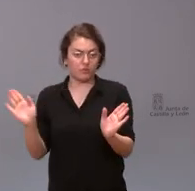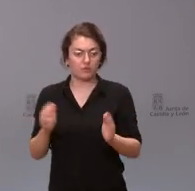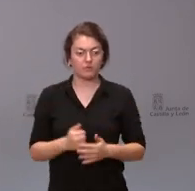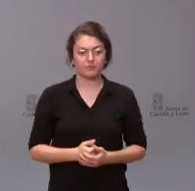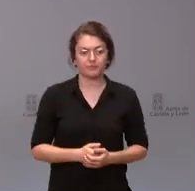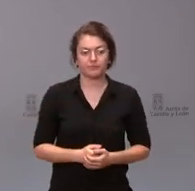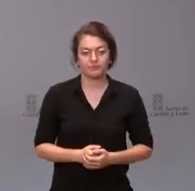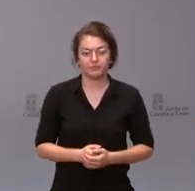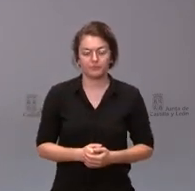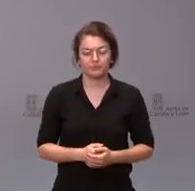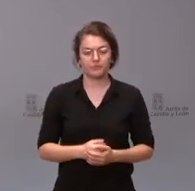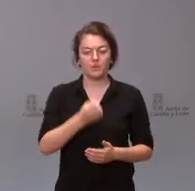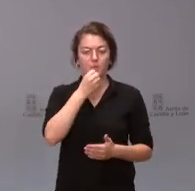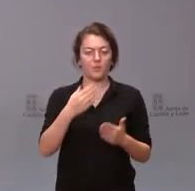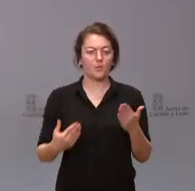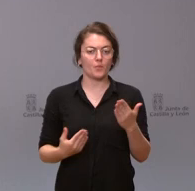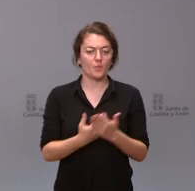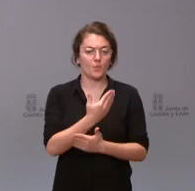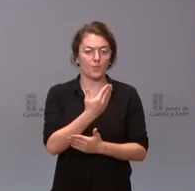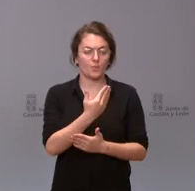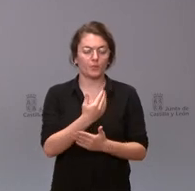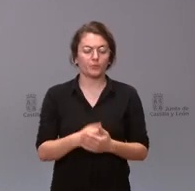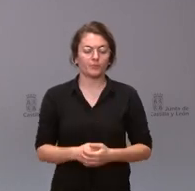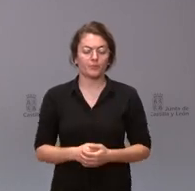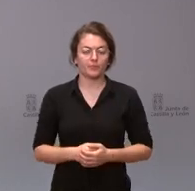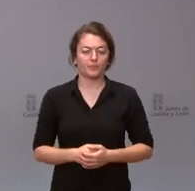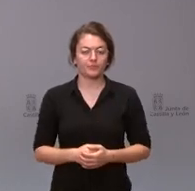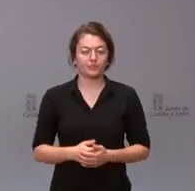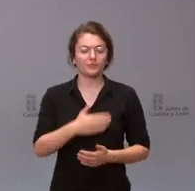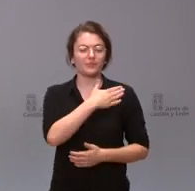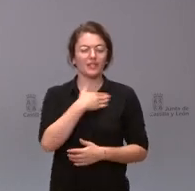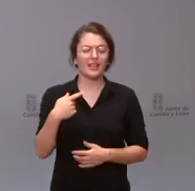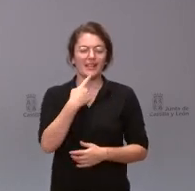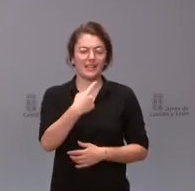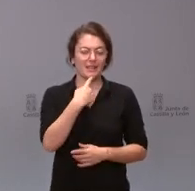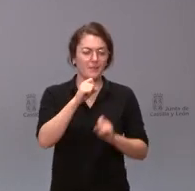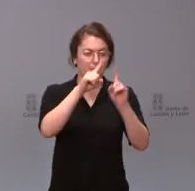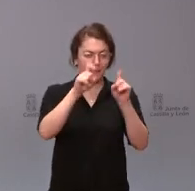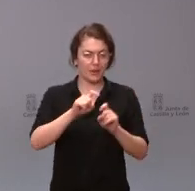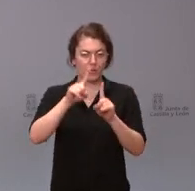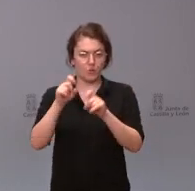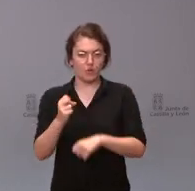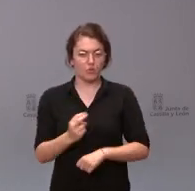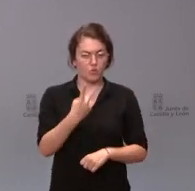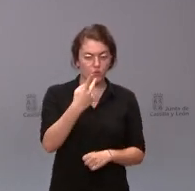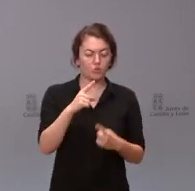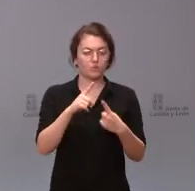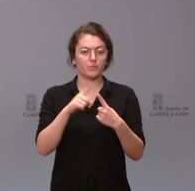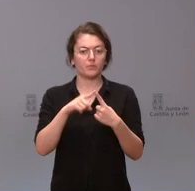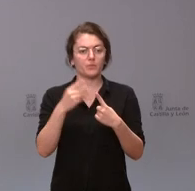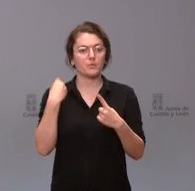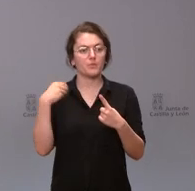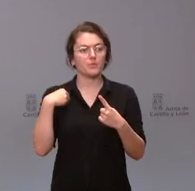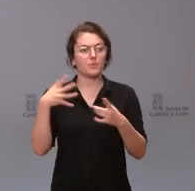sí buenos días sí buenos días bueno por todo quería hacerle dos preguntas en la primera el Consejo